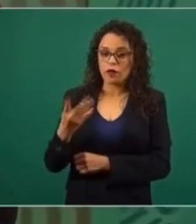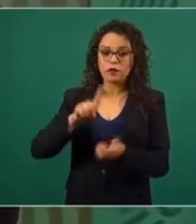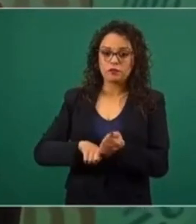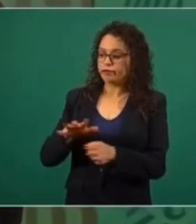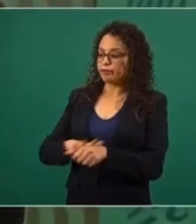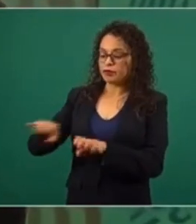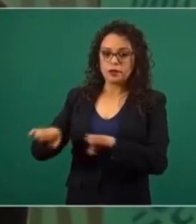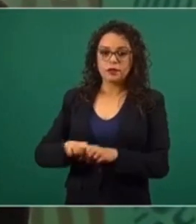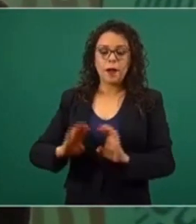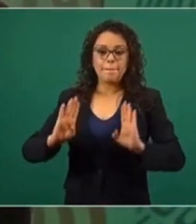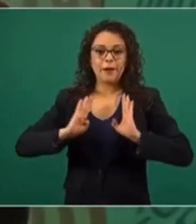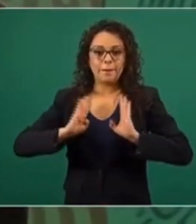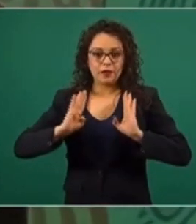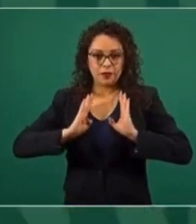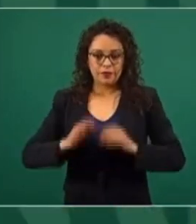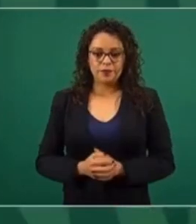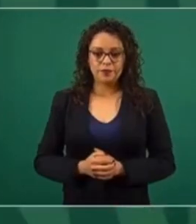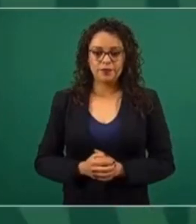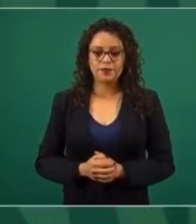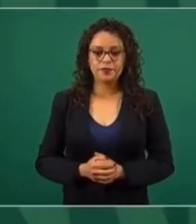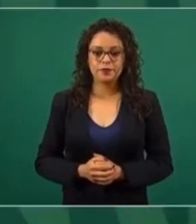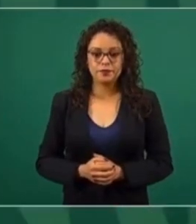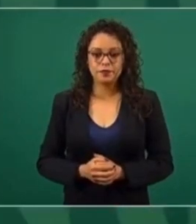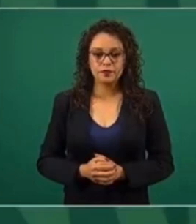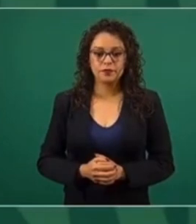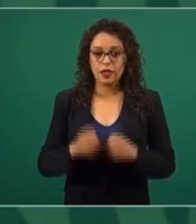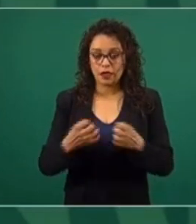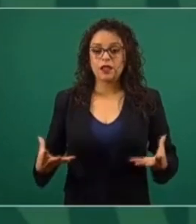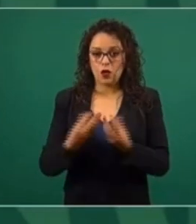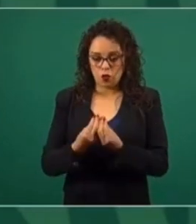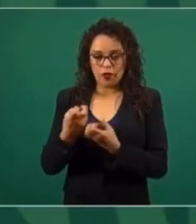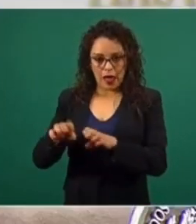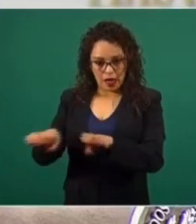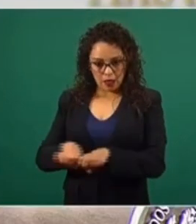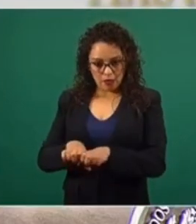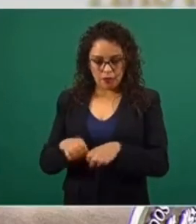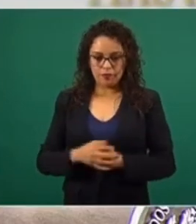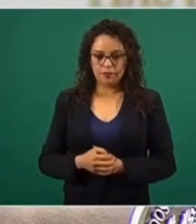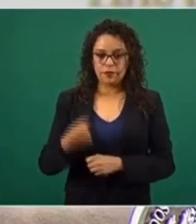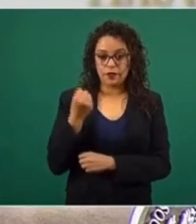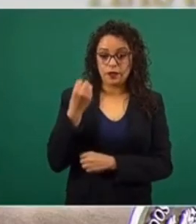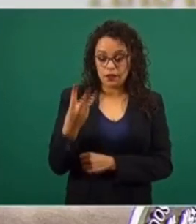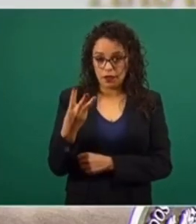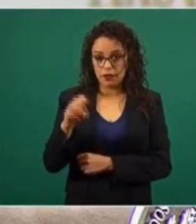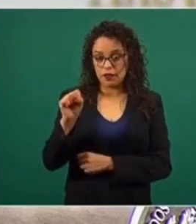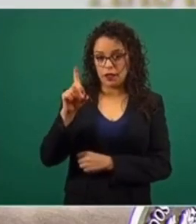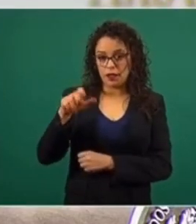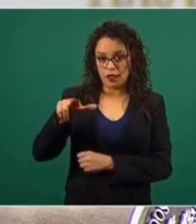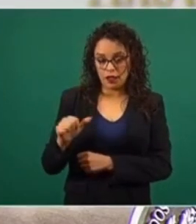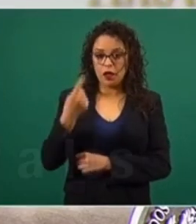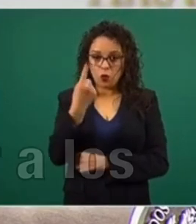que van a ir en la brigada. Tres de la Secretaría de la Defensa y uno de la Secretaría de Marinos.